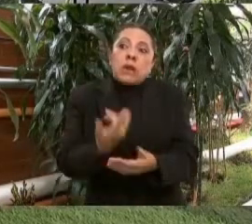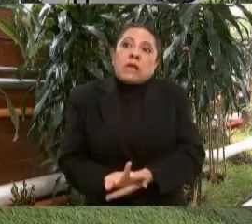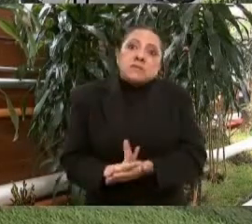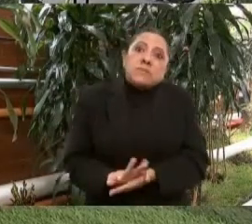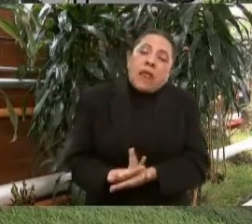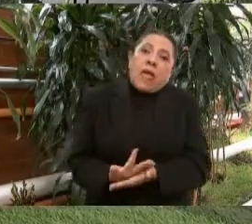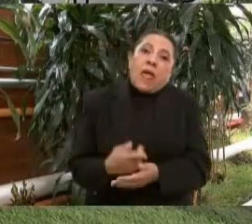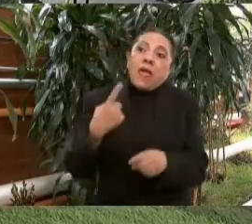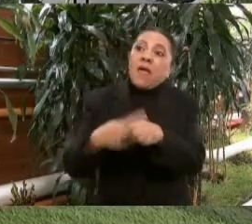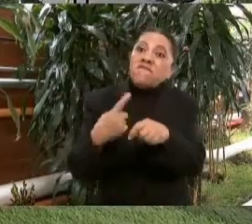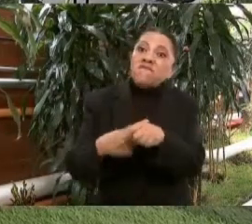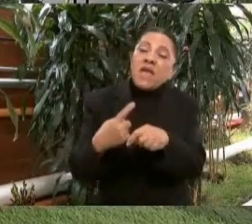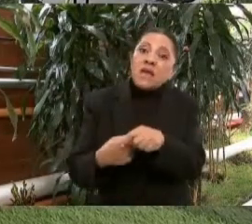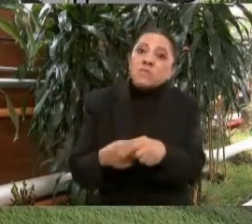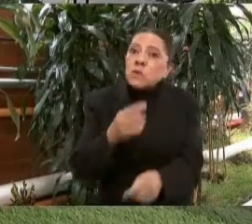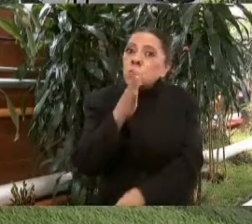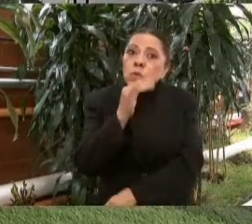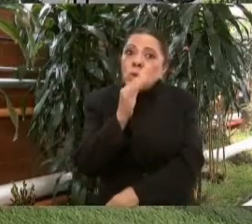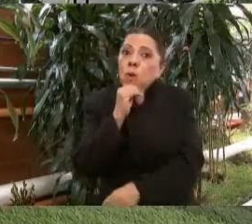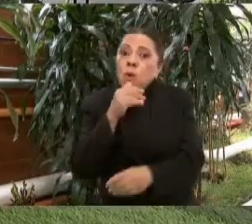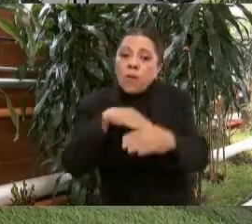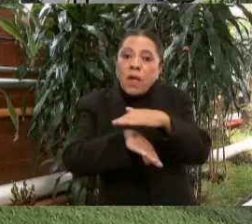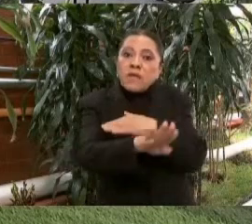y en algunos casos